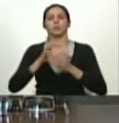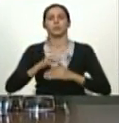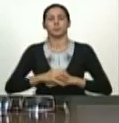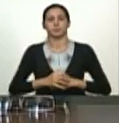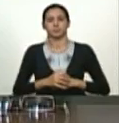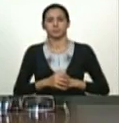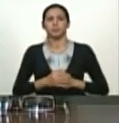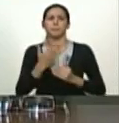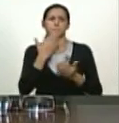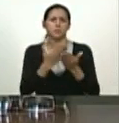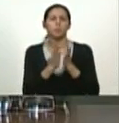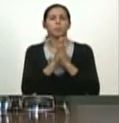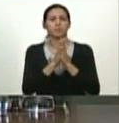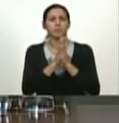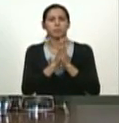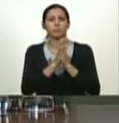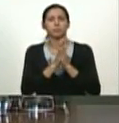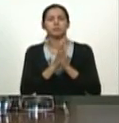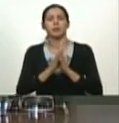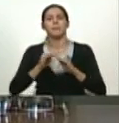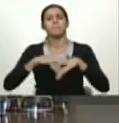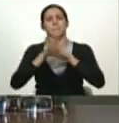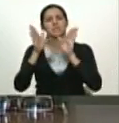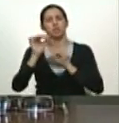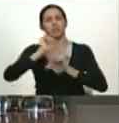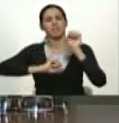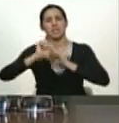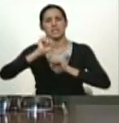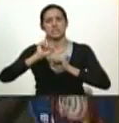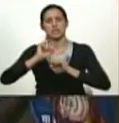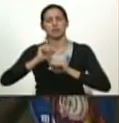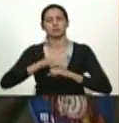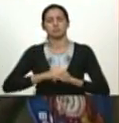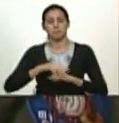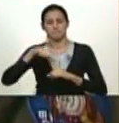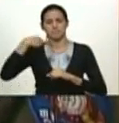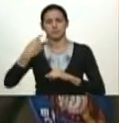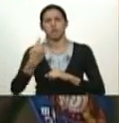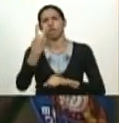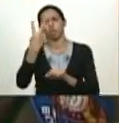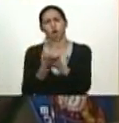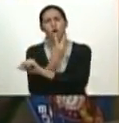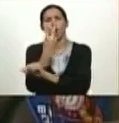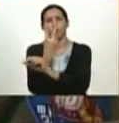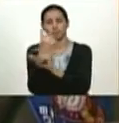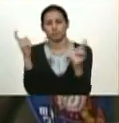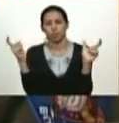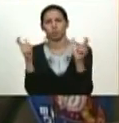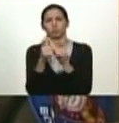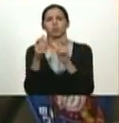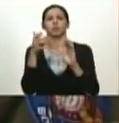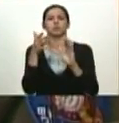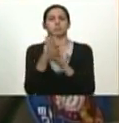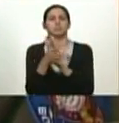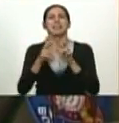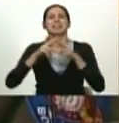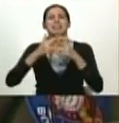padrino lópez una vez más se lo pido que mañana mismo tomen dos horas para un taller sobre estado mayor